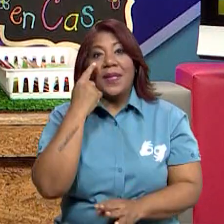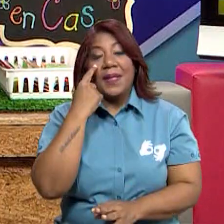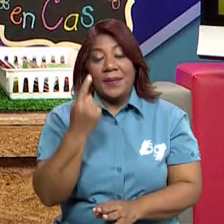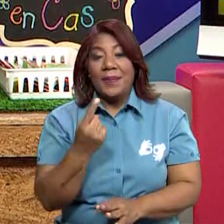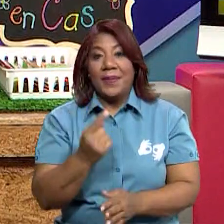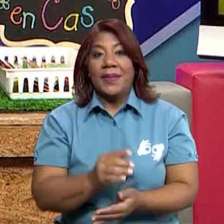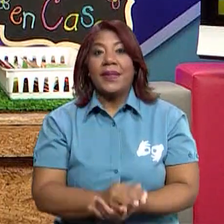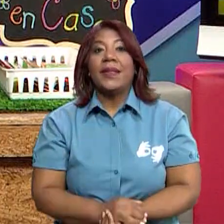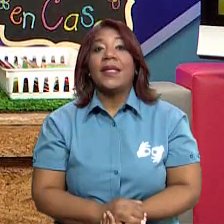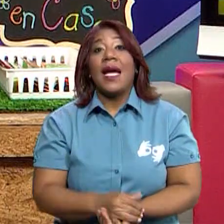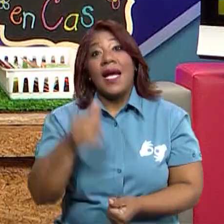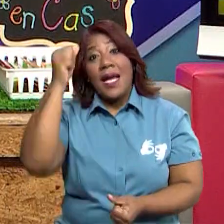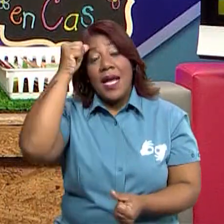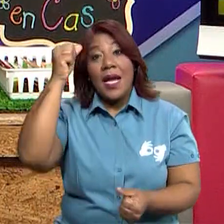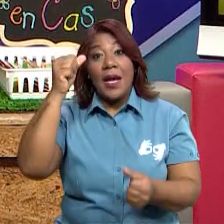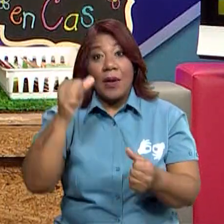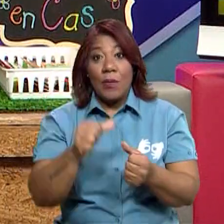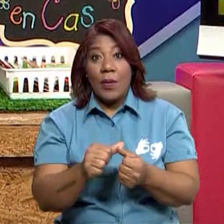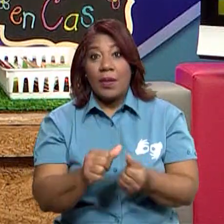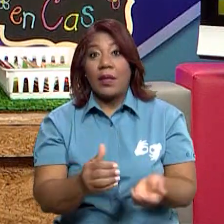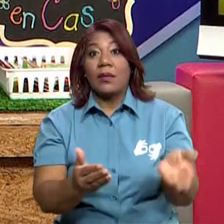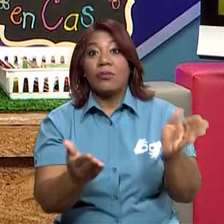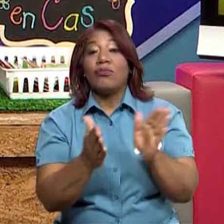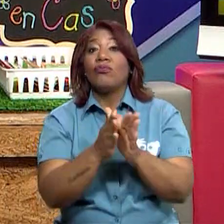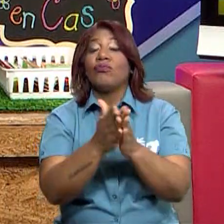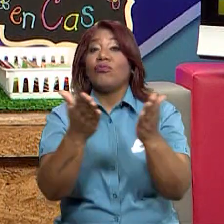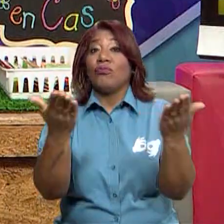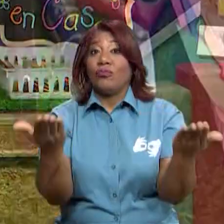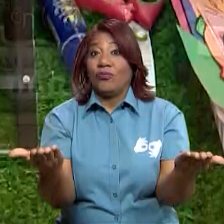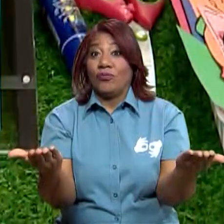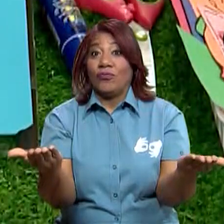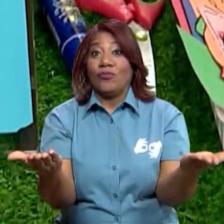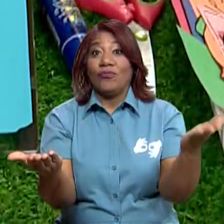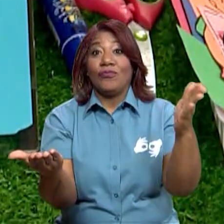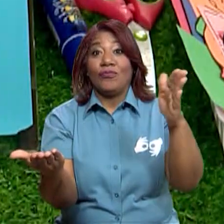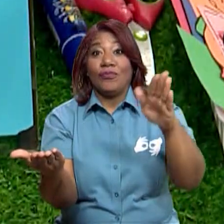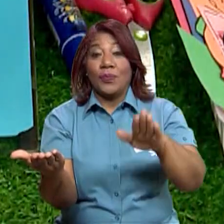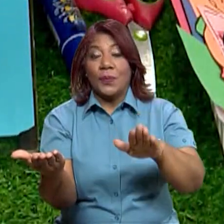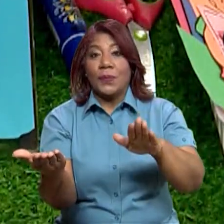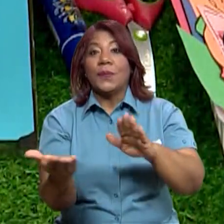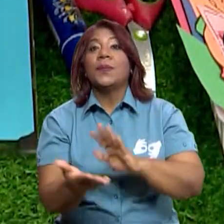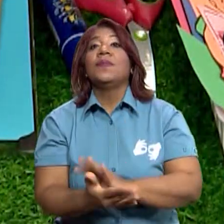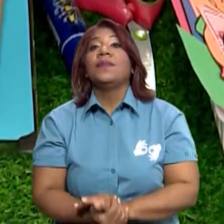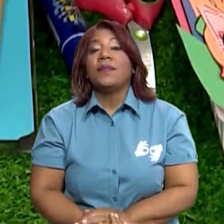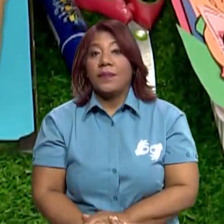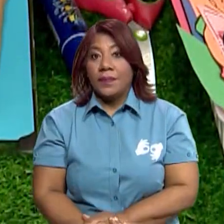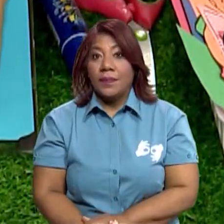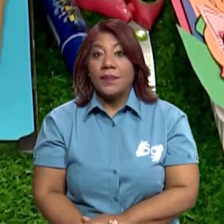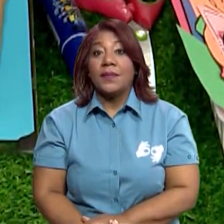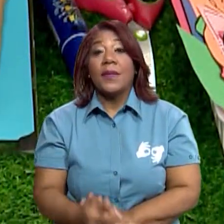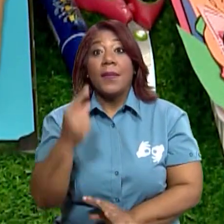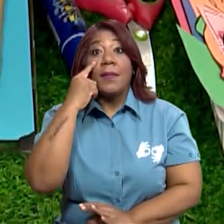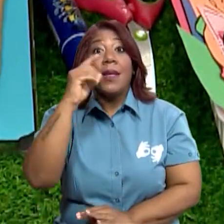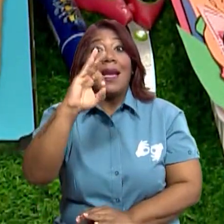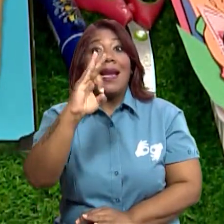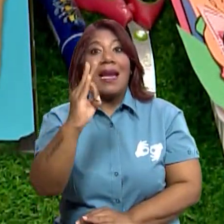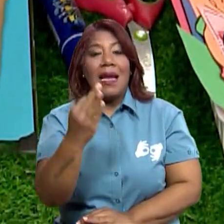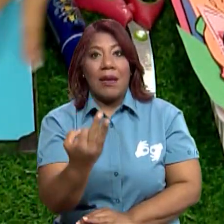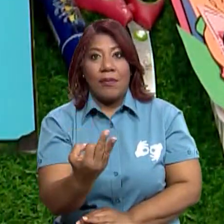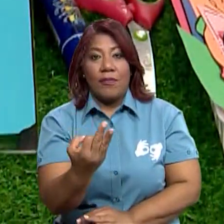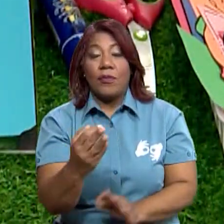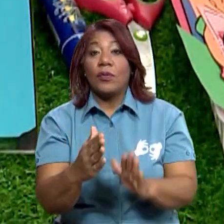vamos a colocar mi folder aquí. Recuerda que tu folder va a estar así, ¿ok? Lo que vas a hacer es